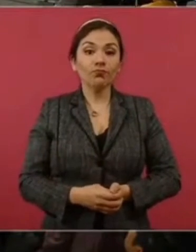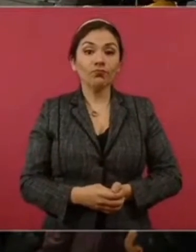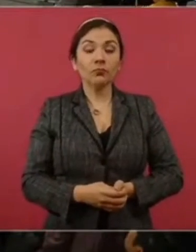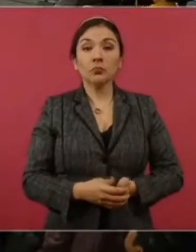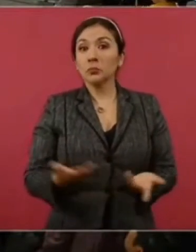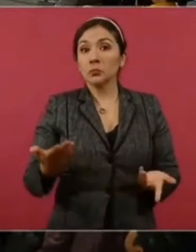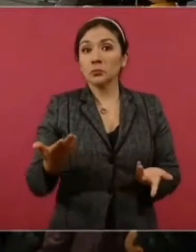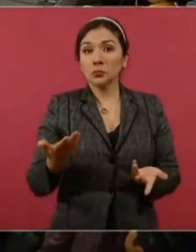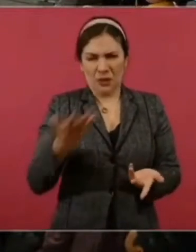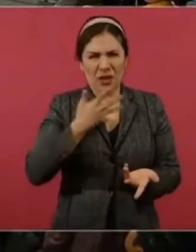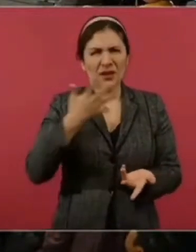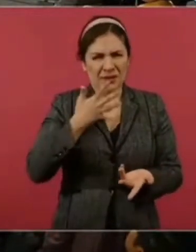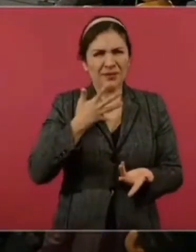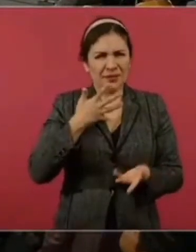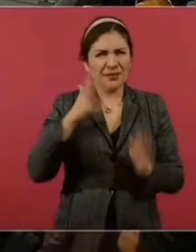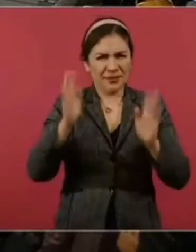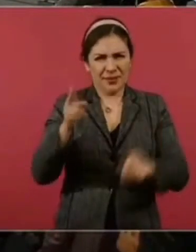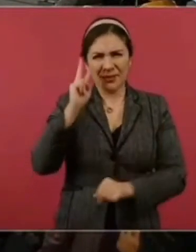No sé si ya tienes